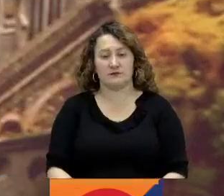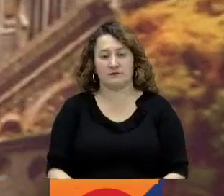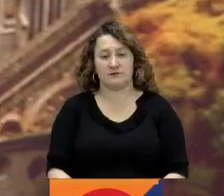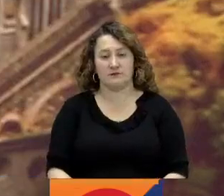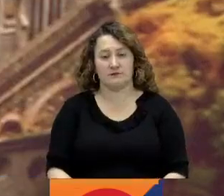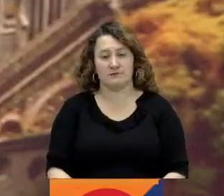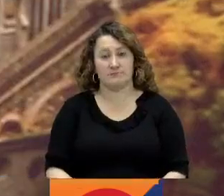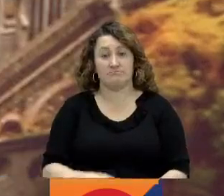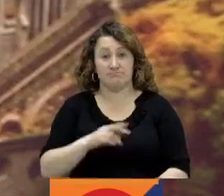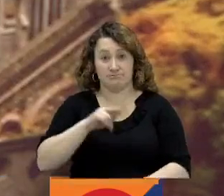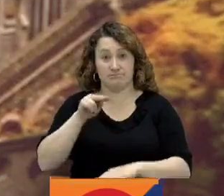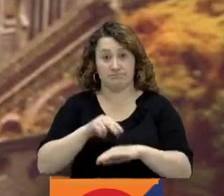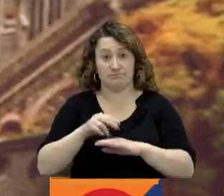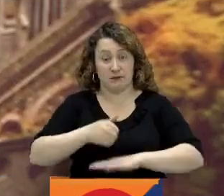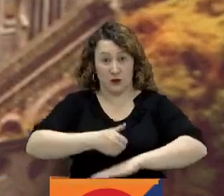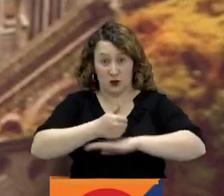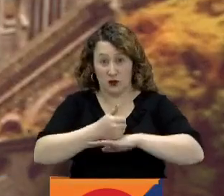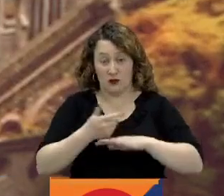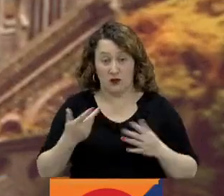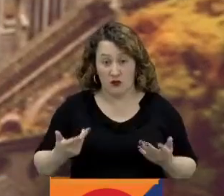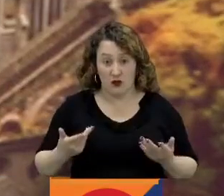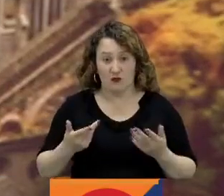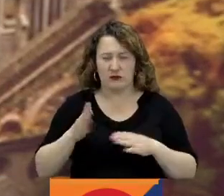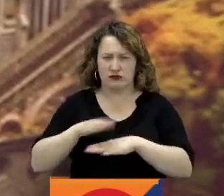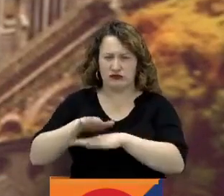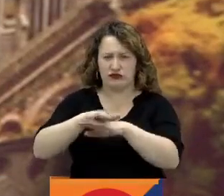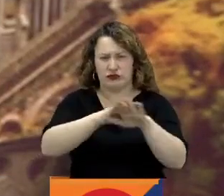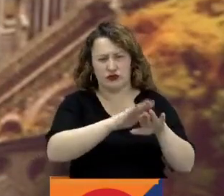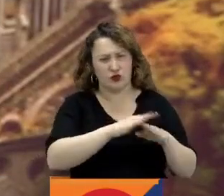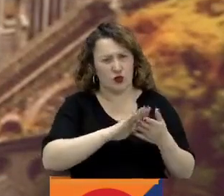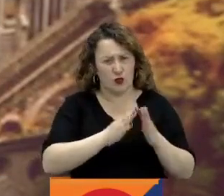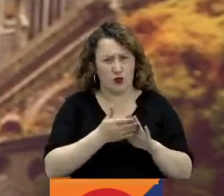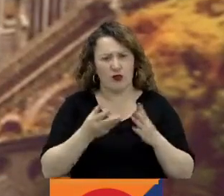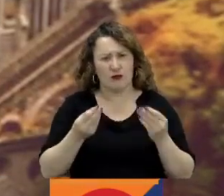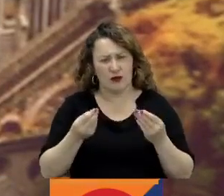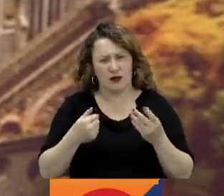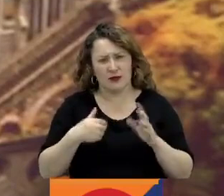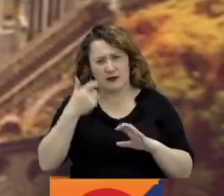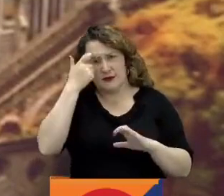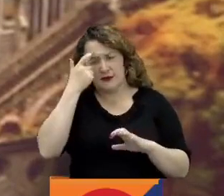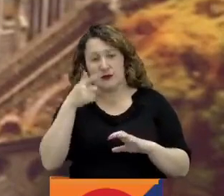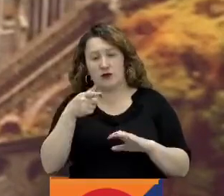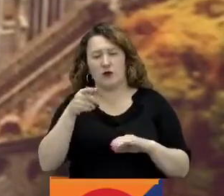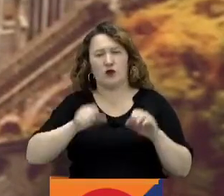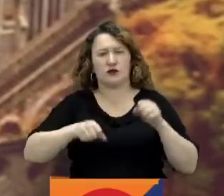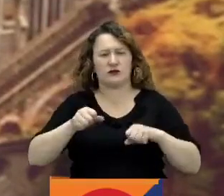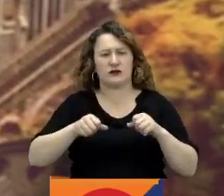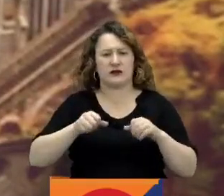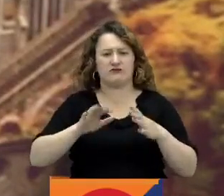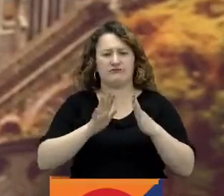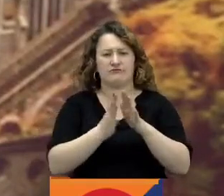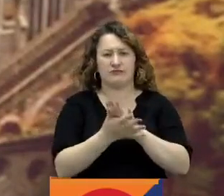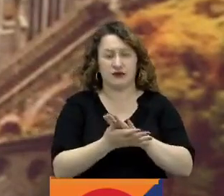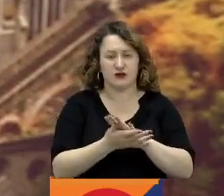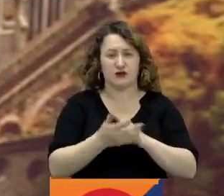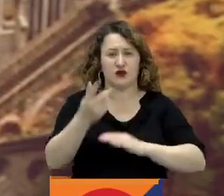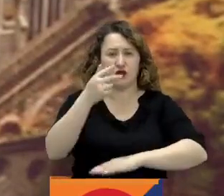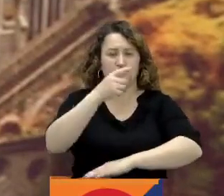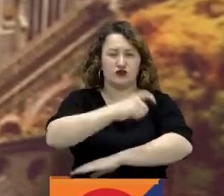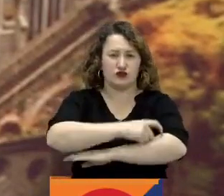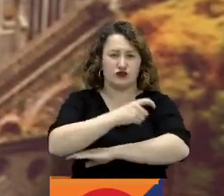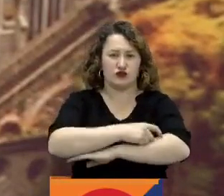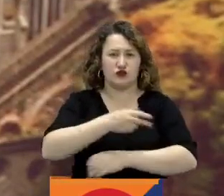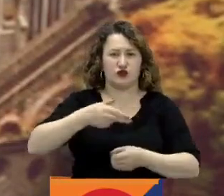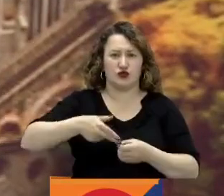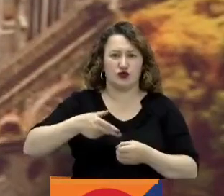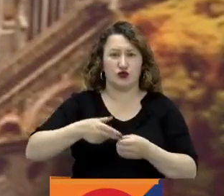En Nariño, las autoridades hicieron un llamado a la comunidad para no generar especulaciones frente a un posible desabastecimiento de combustibles o alimentos por